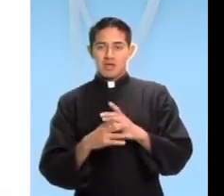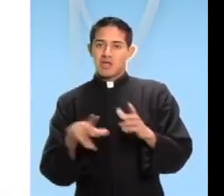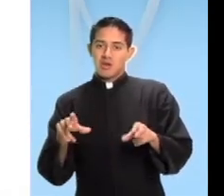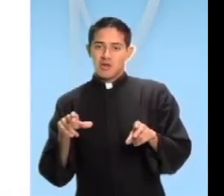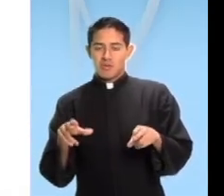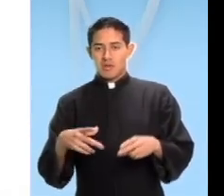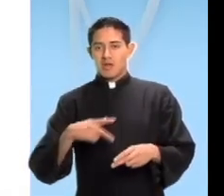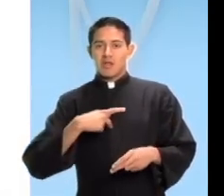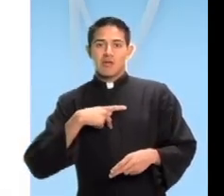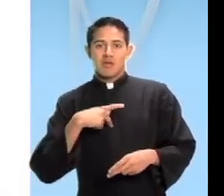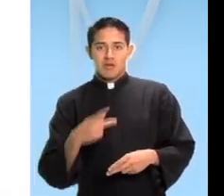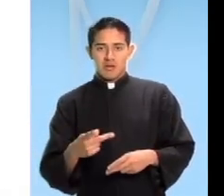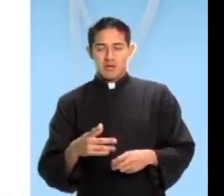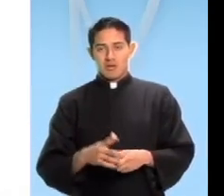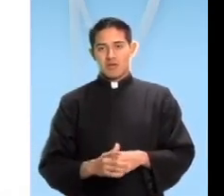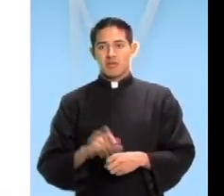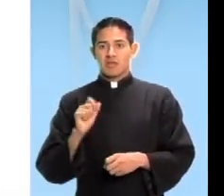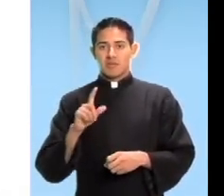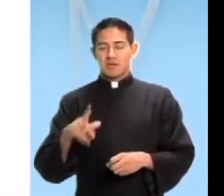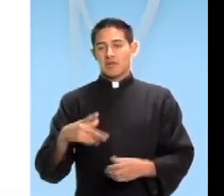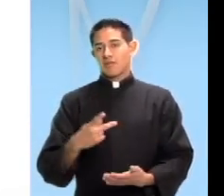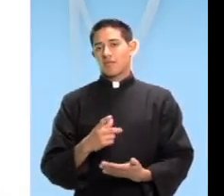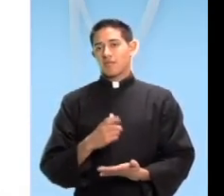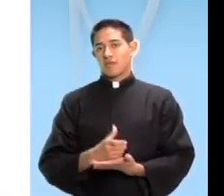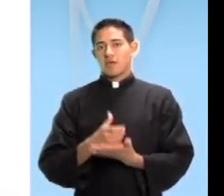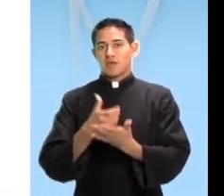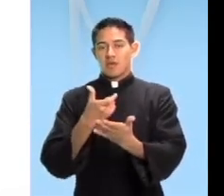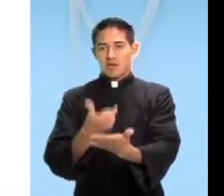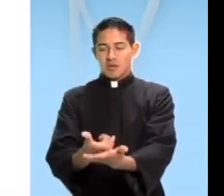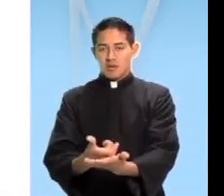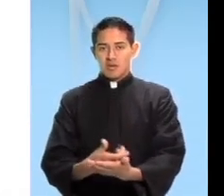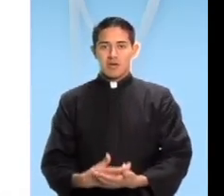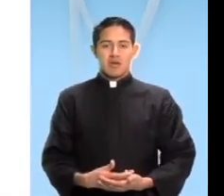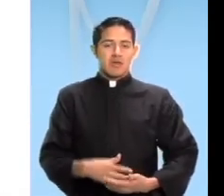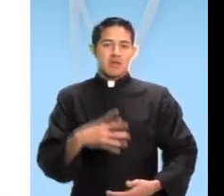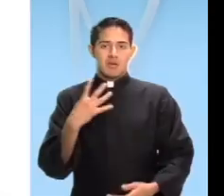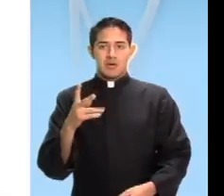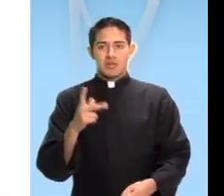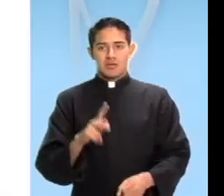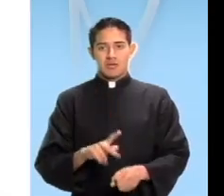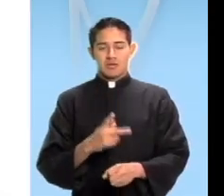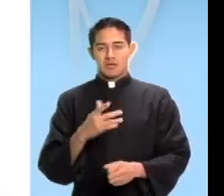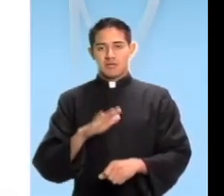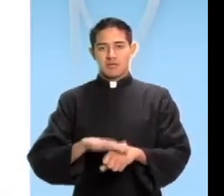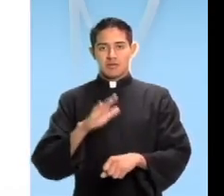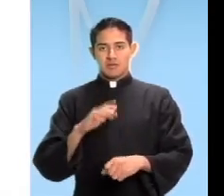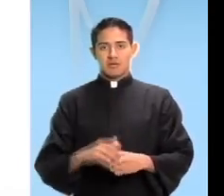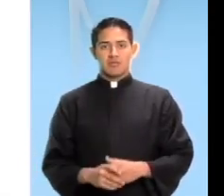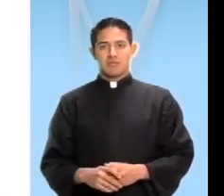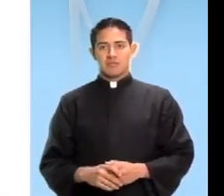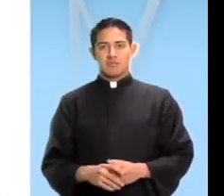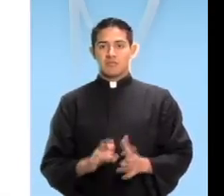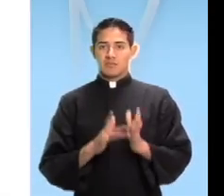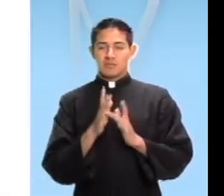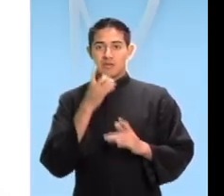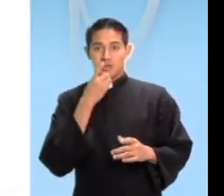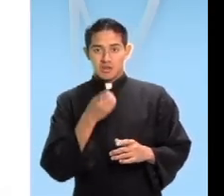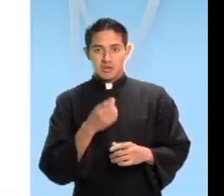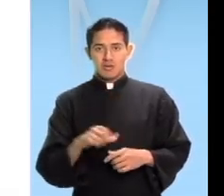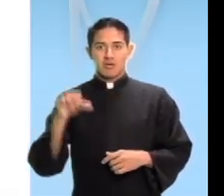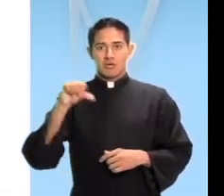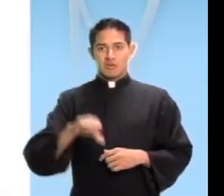lo devolveré cuatro veces más. Jesús le dijo, hoy ha llegado la salvación a esta casa,